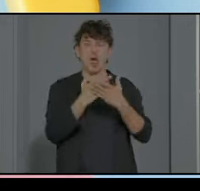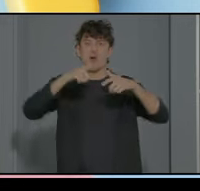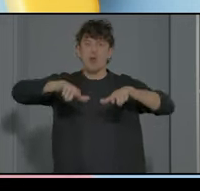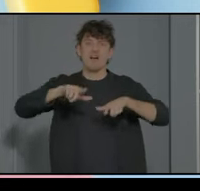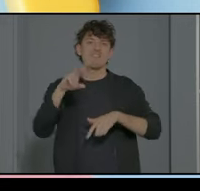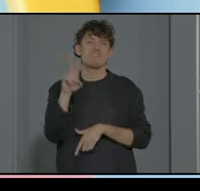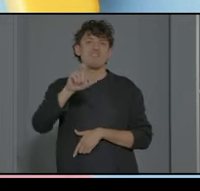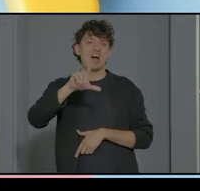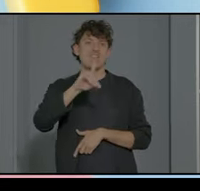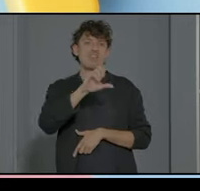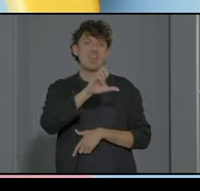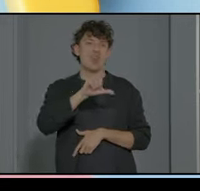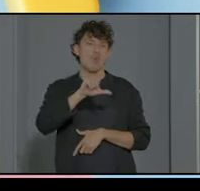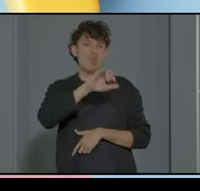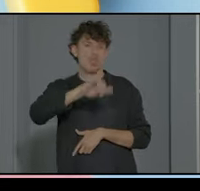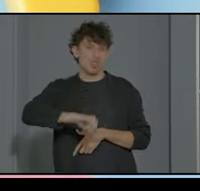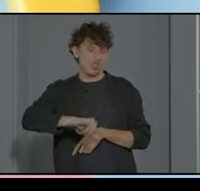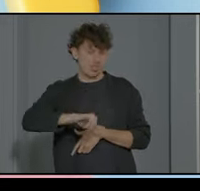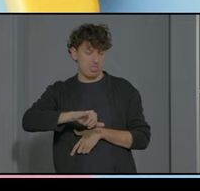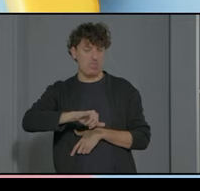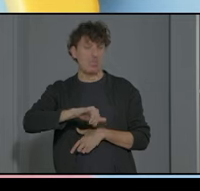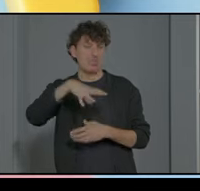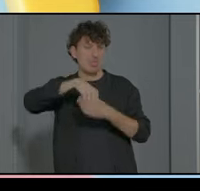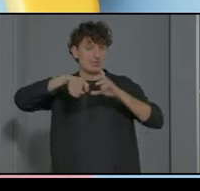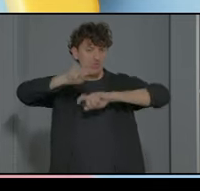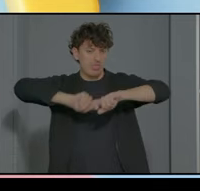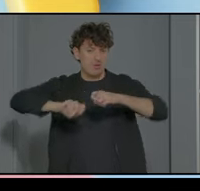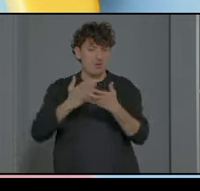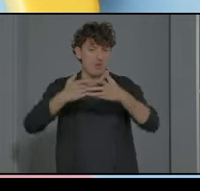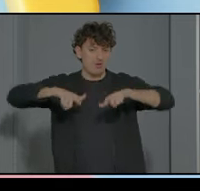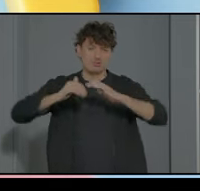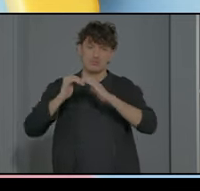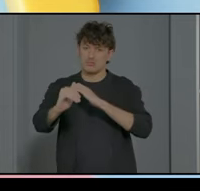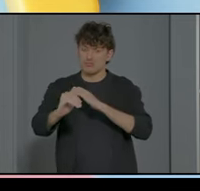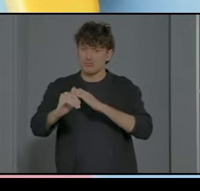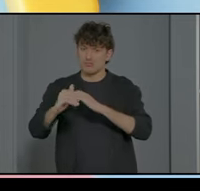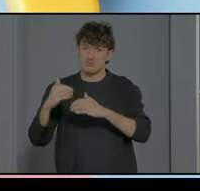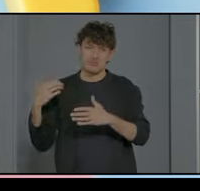el segundo aula estable de nuestra asociación tiene menos trayectoria